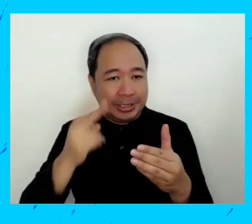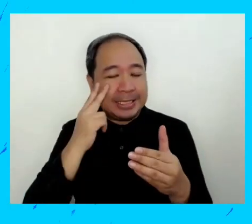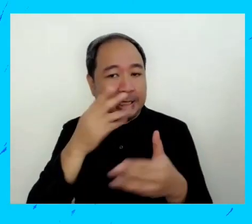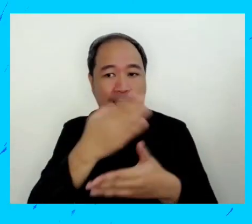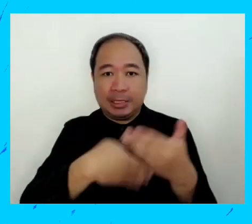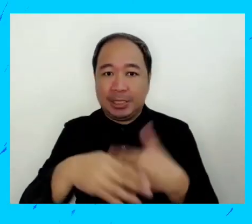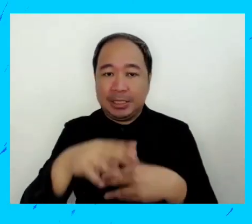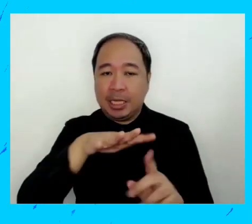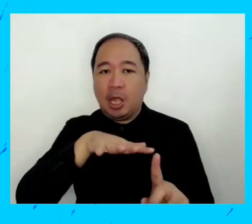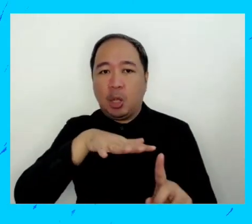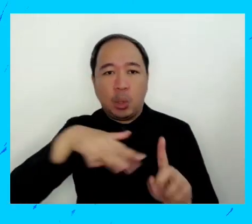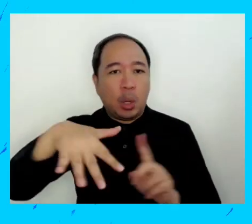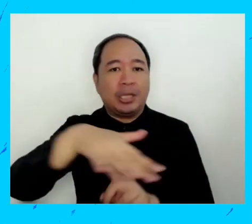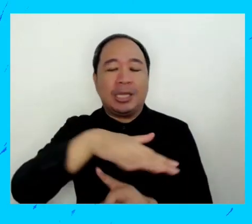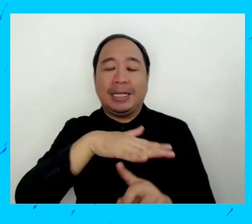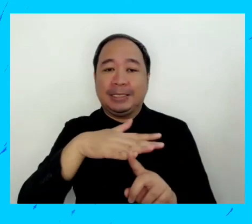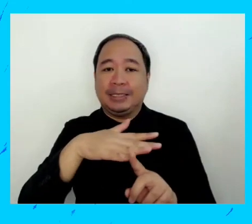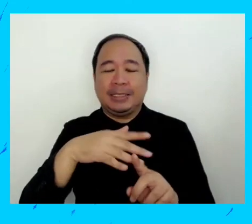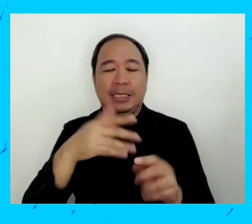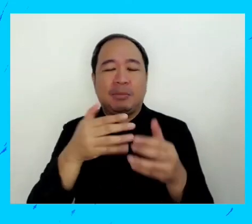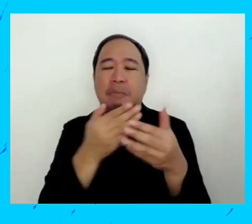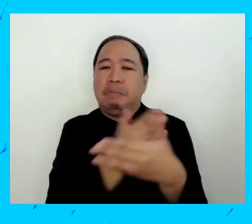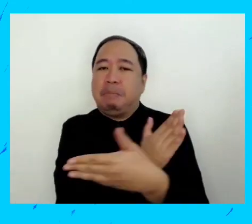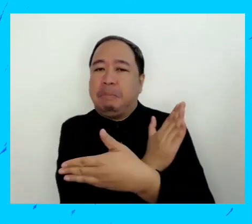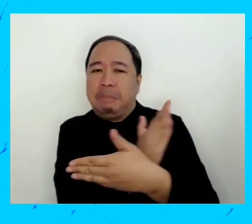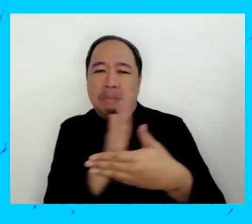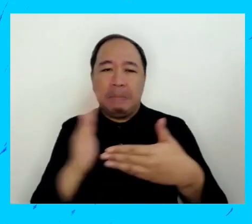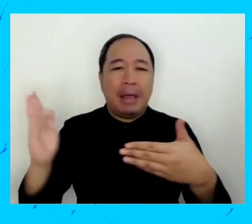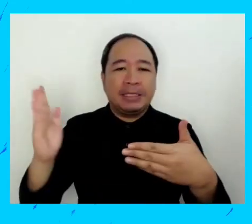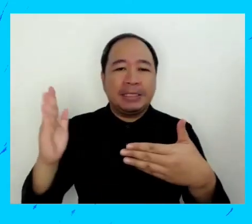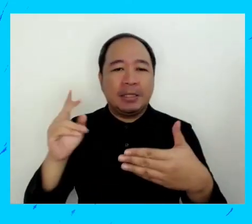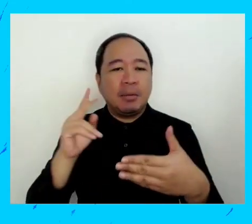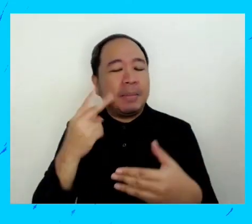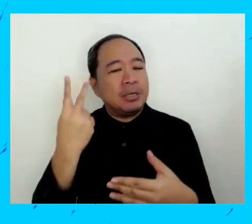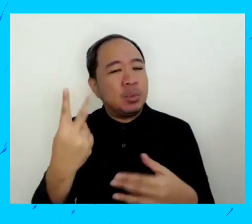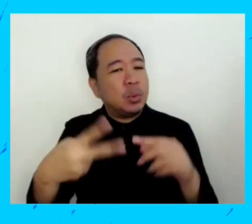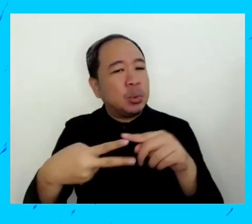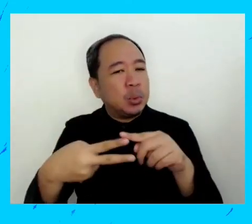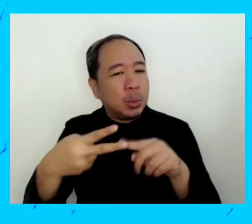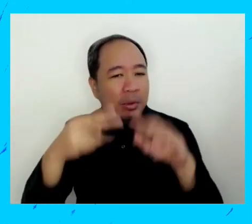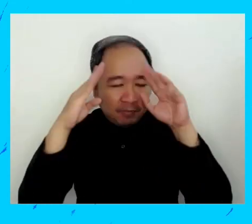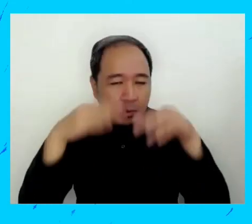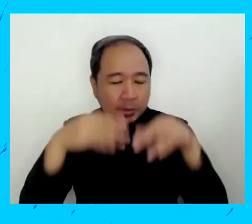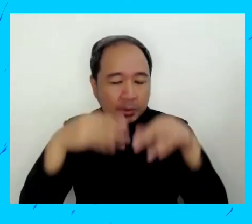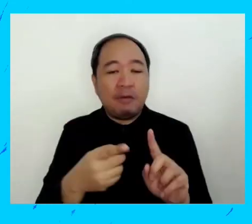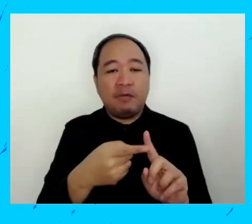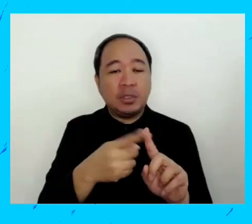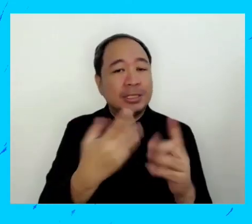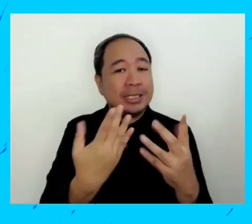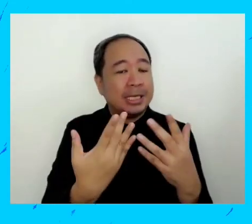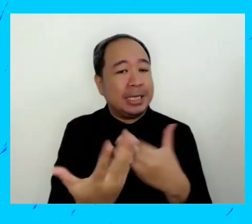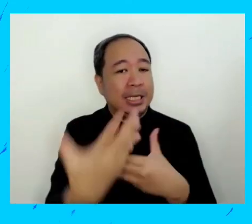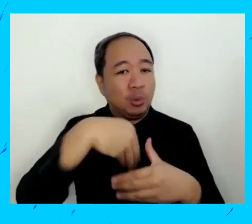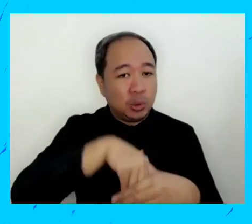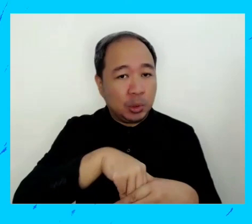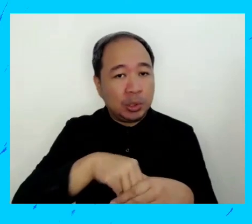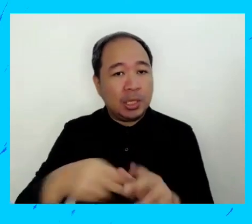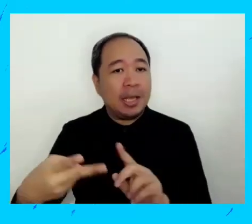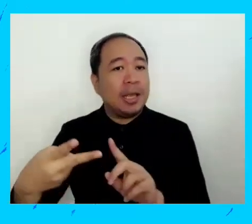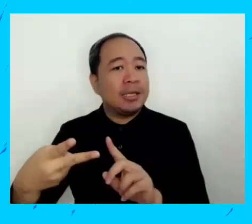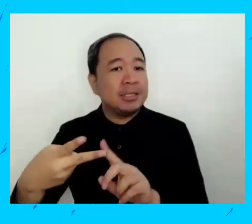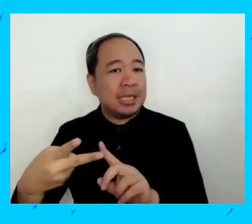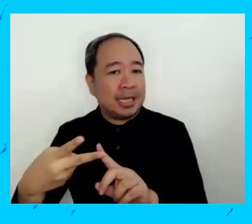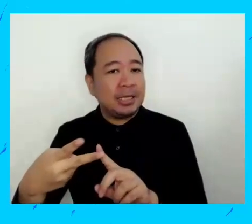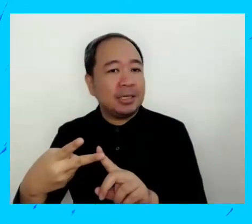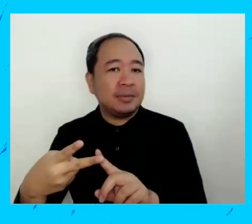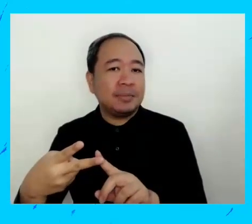educación completa por dentro del contexto de discapacidad es mucho ámbito yo voy a hablar de dos cosas el primero es la inclusión